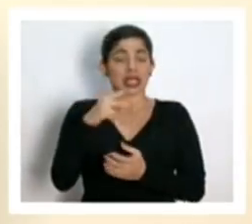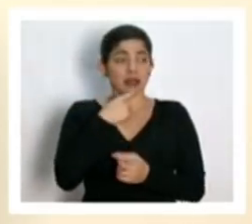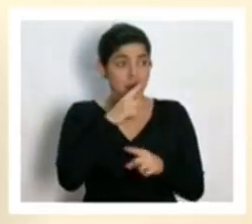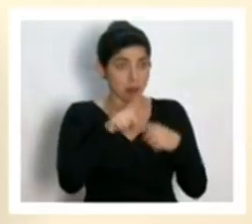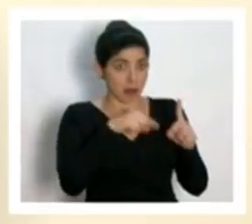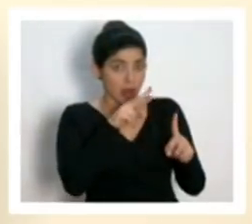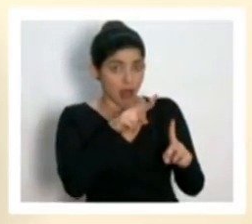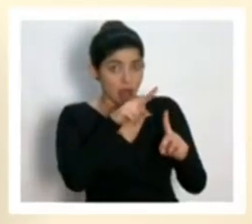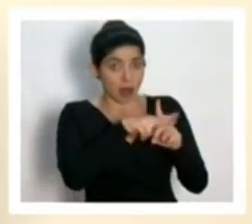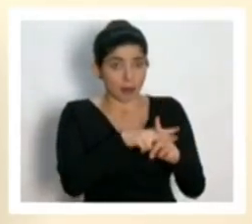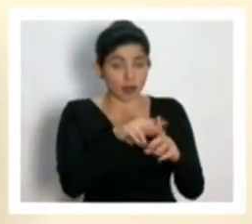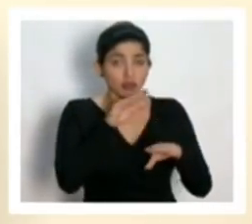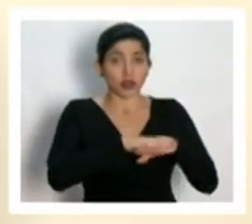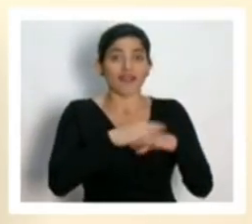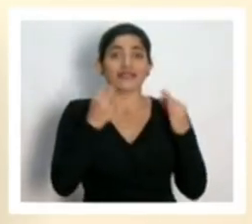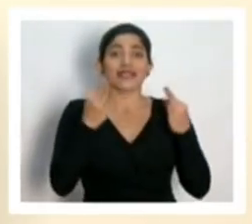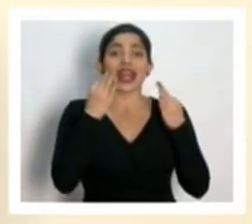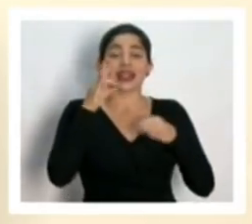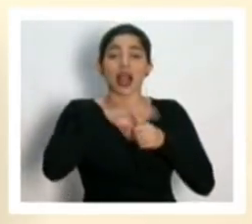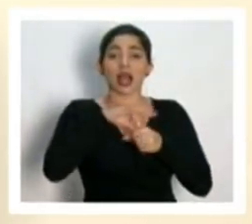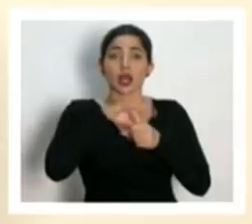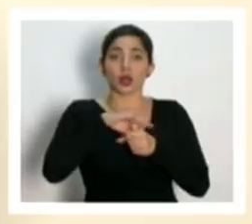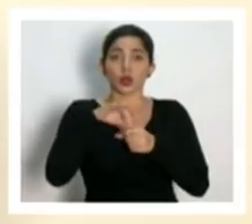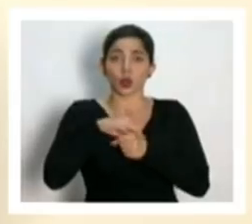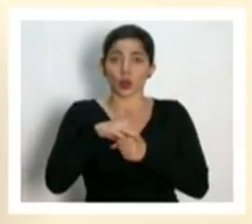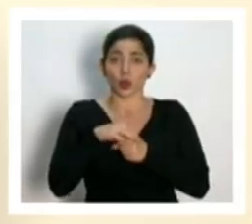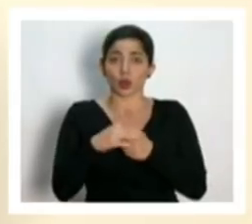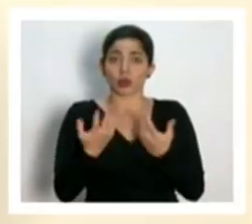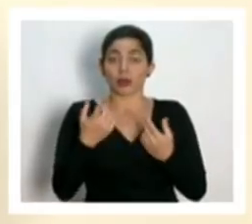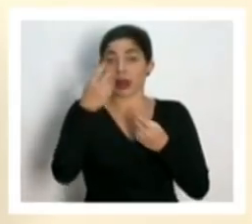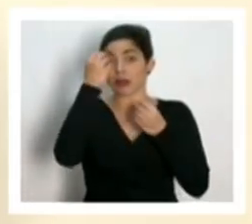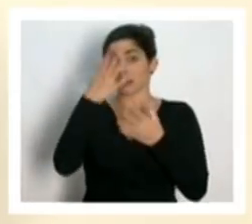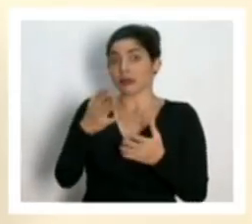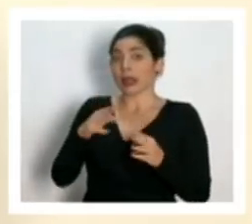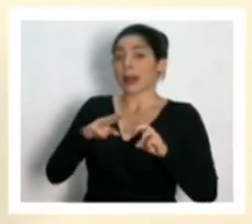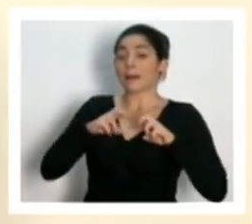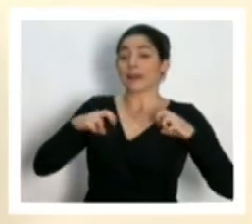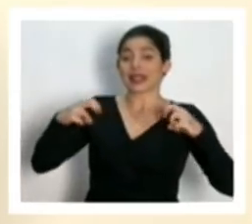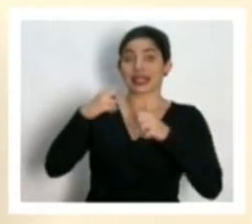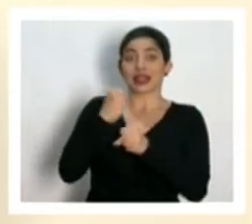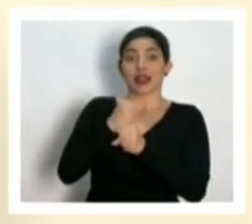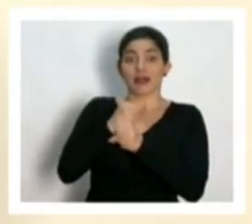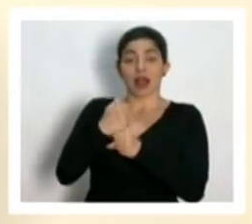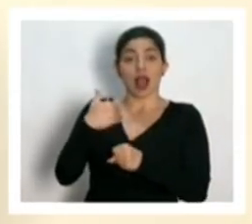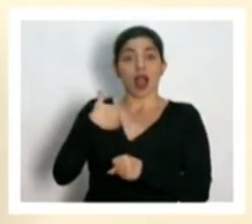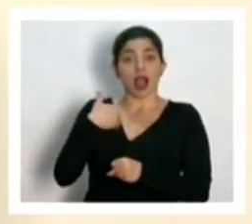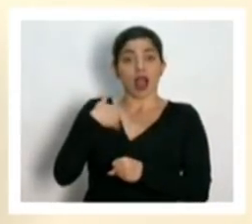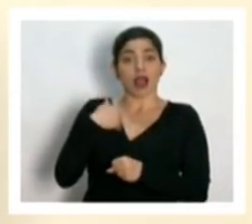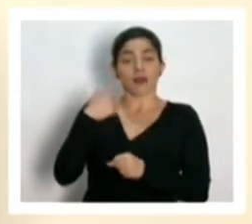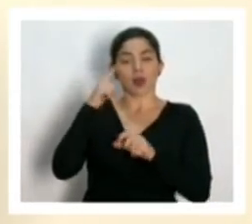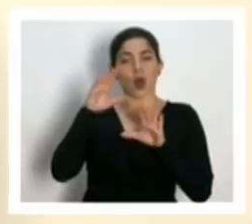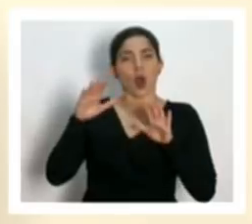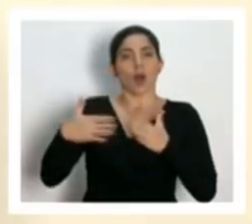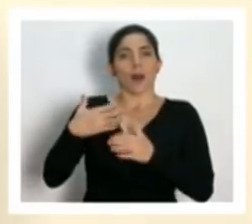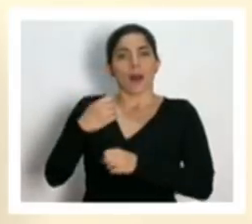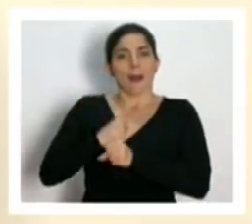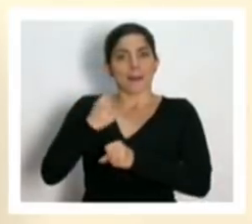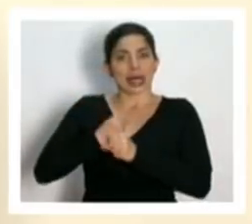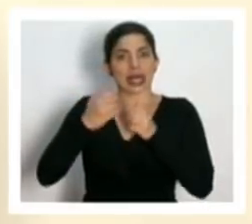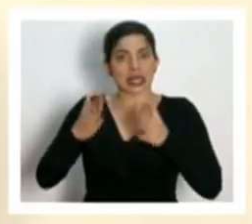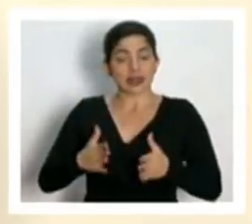medidas respecto a las ferias del agricultor para decirles que en la mesa de trabajo que tenemos del comité operativo